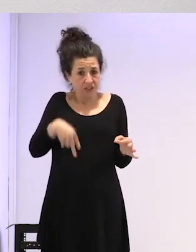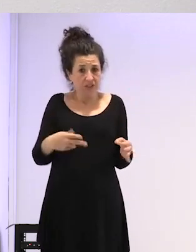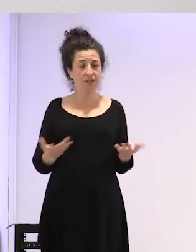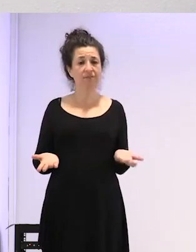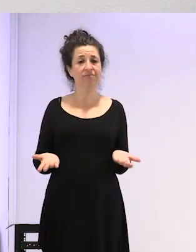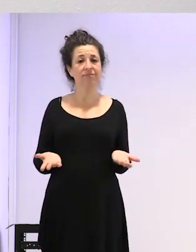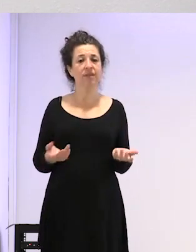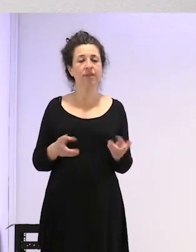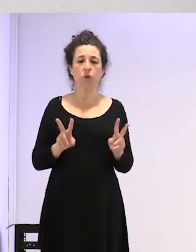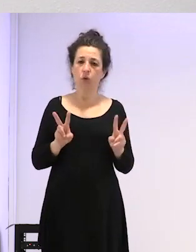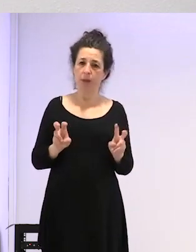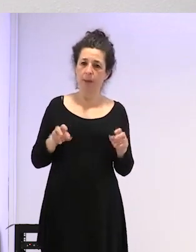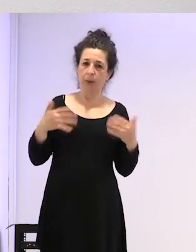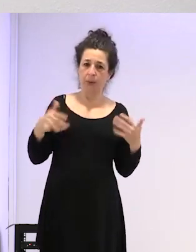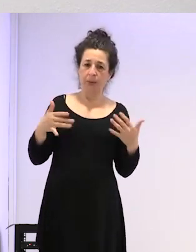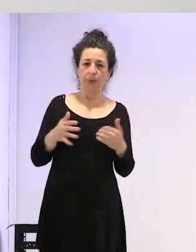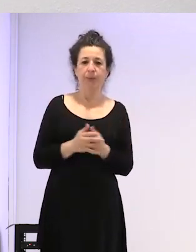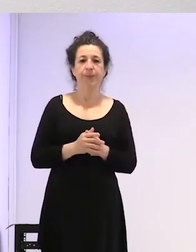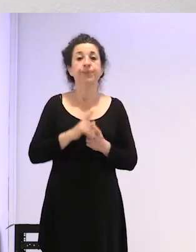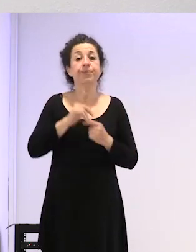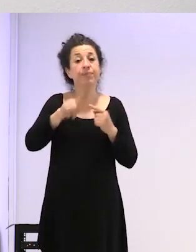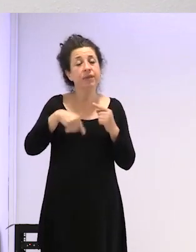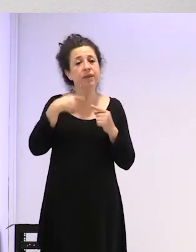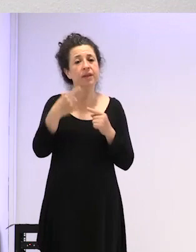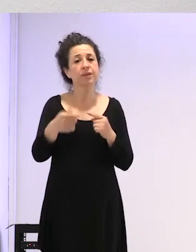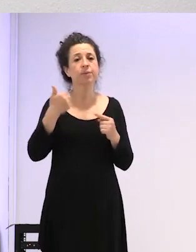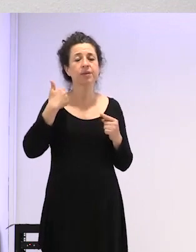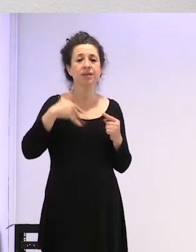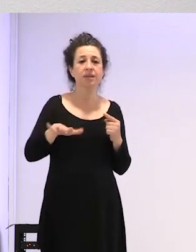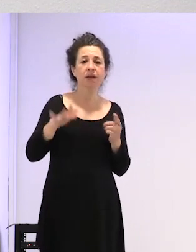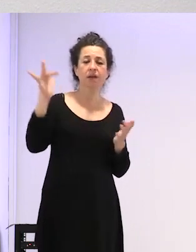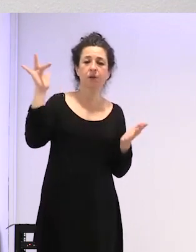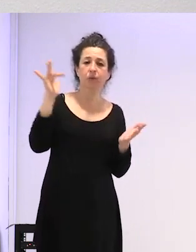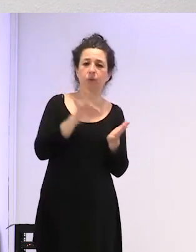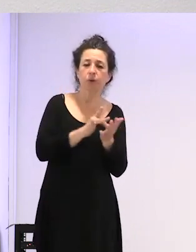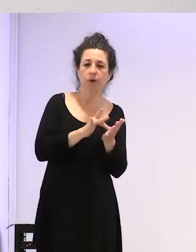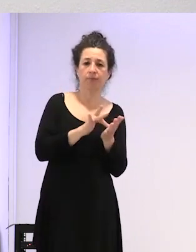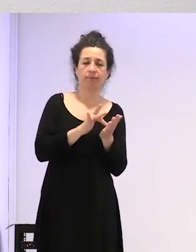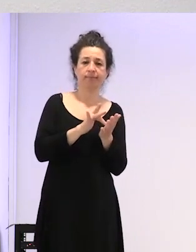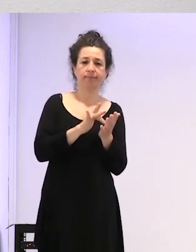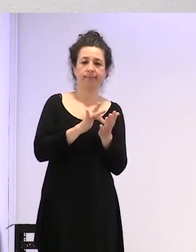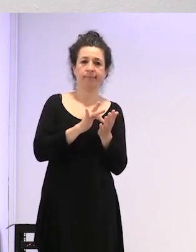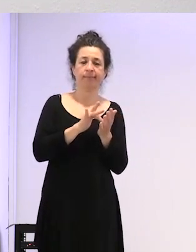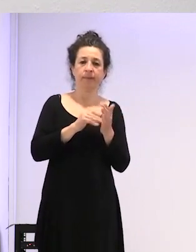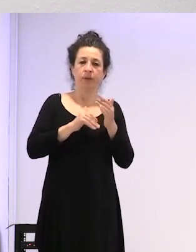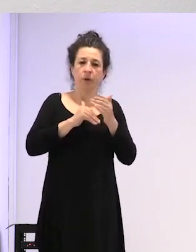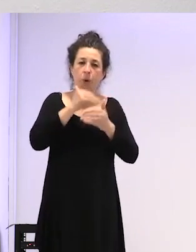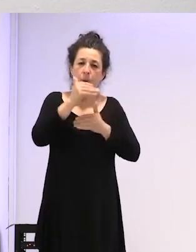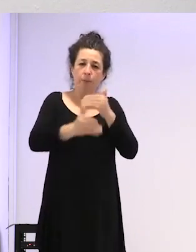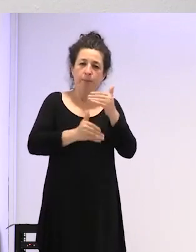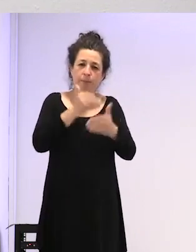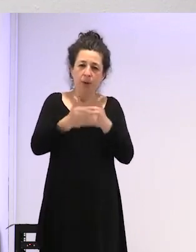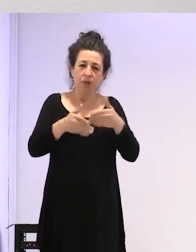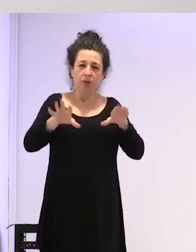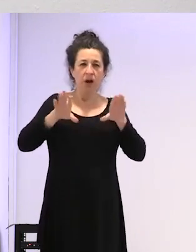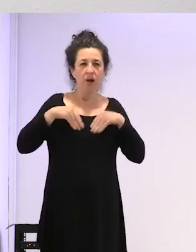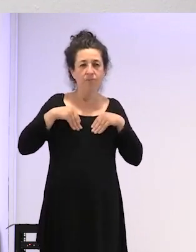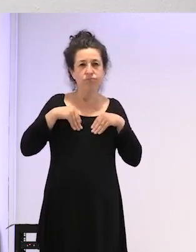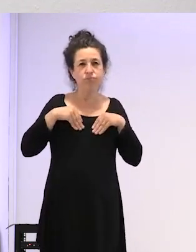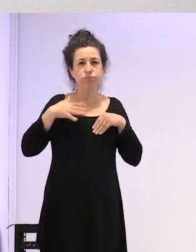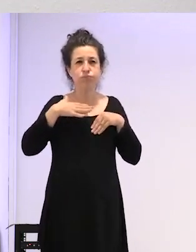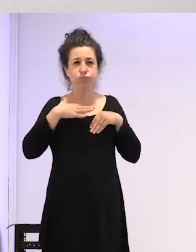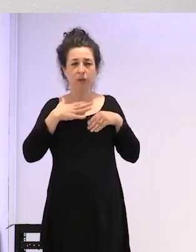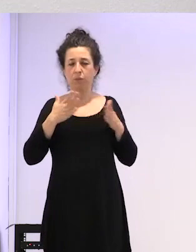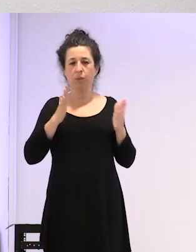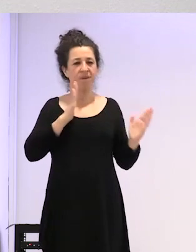pero este es un tema ¿no? y luego ya viene la la el proceso de aceptación yo creo que dura en todas